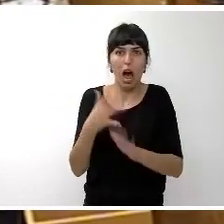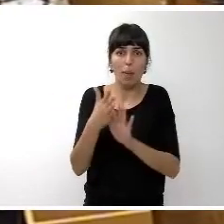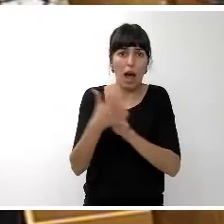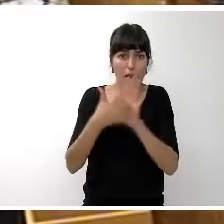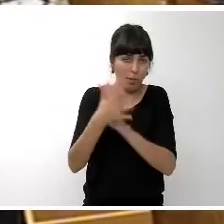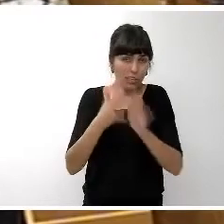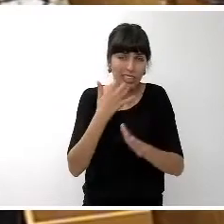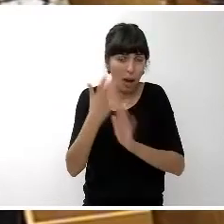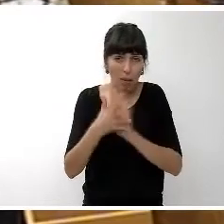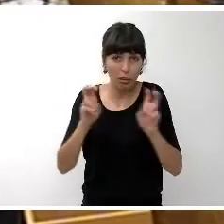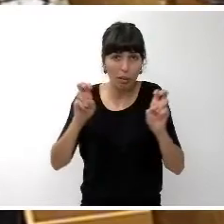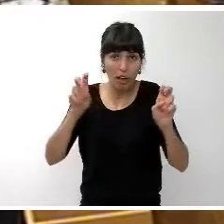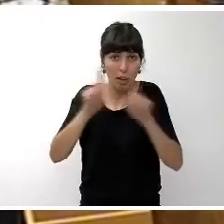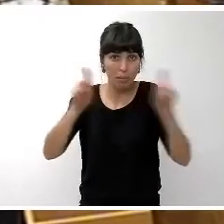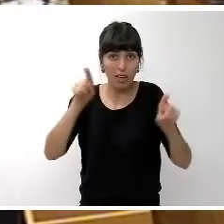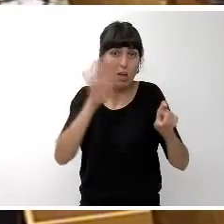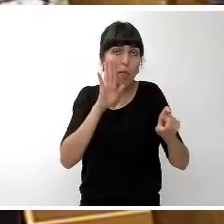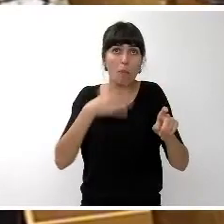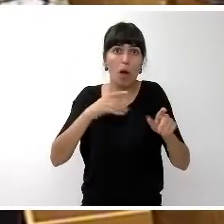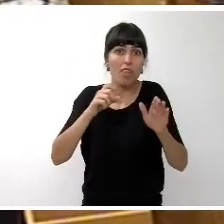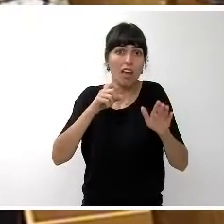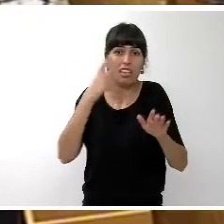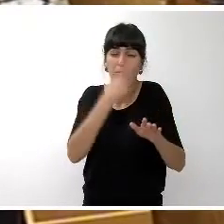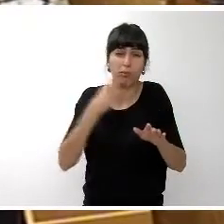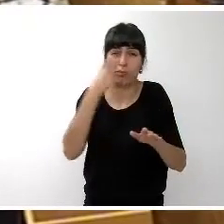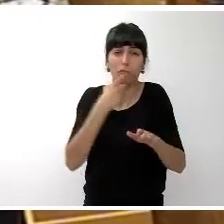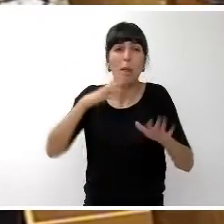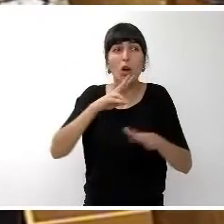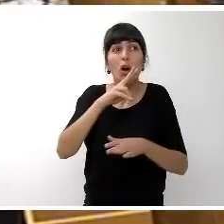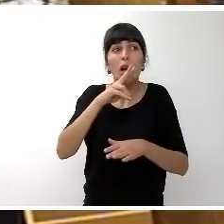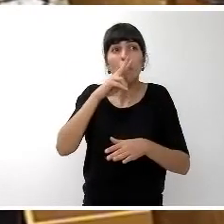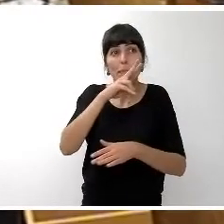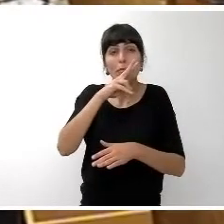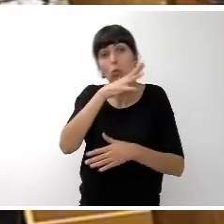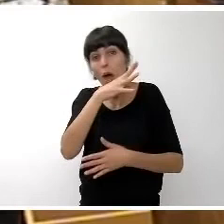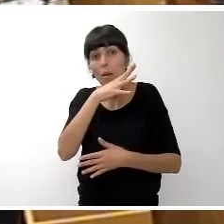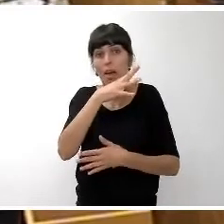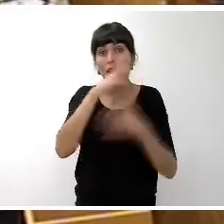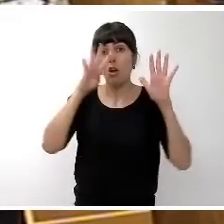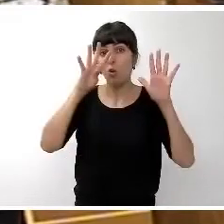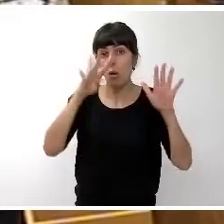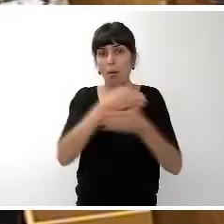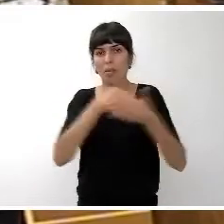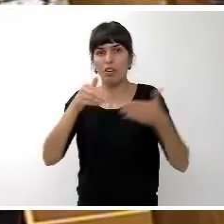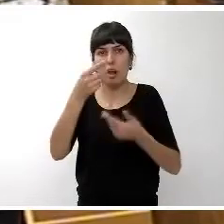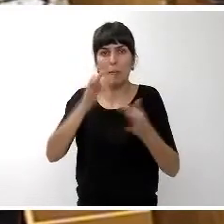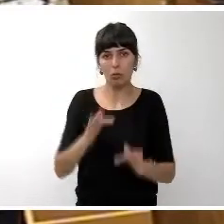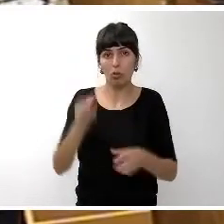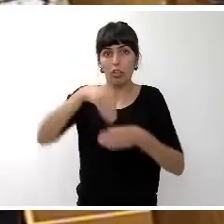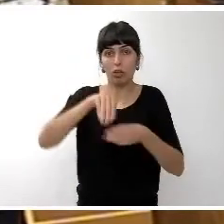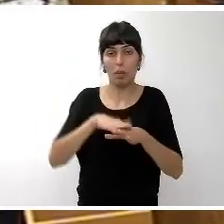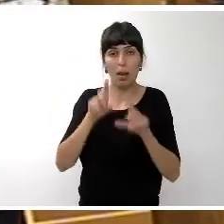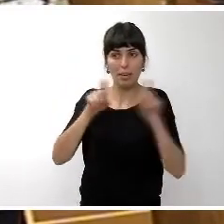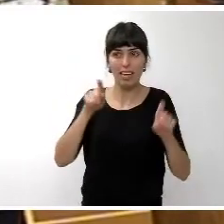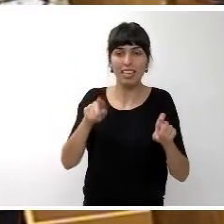llevaría mucho tiempo, pero 25 años de inversiones y 9 millones en el presupuesto, eso tampoco lo va a encontrar usted en el presupuesto de Cabildos donde